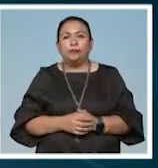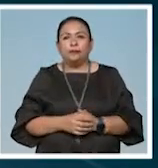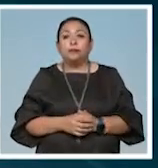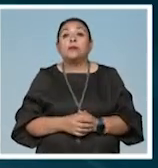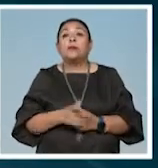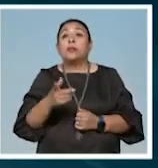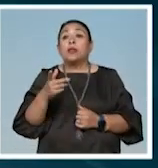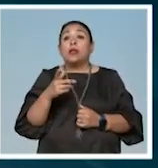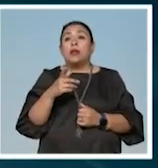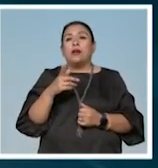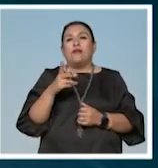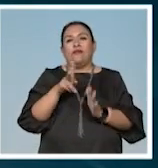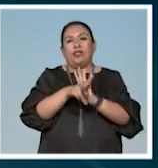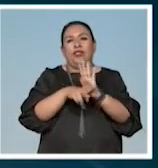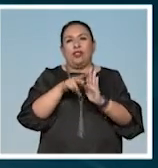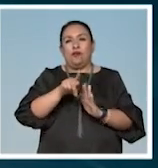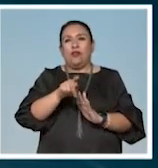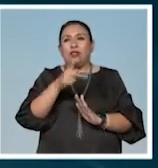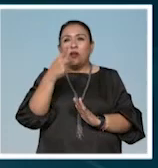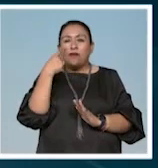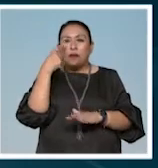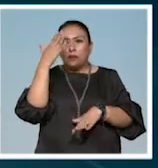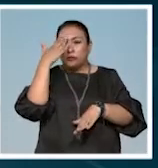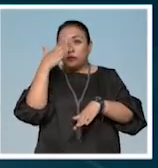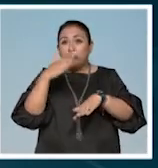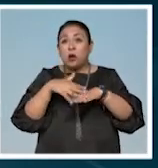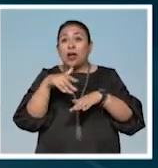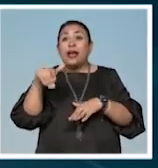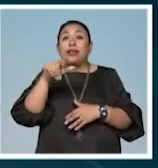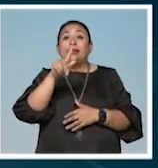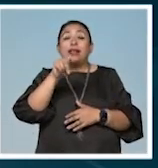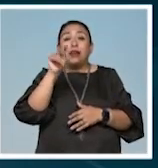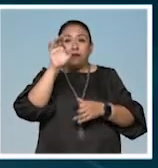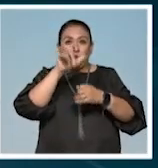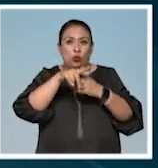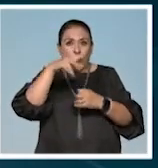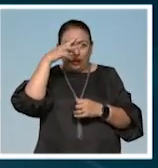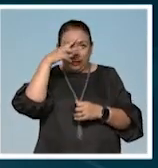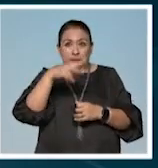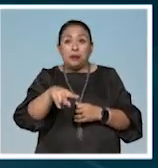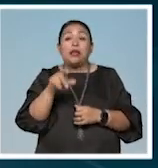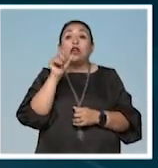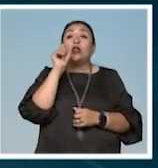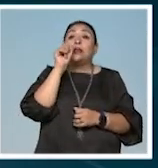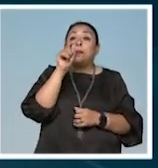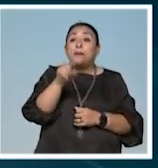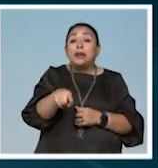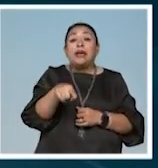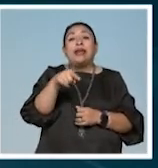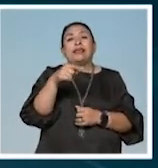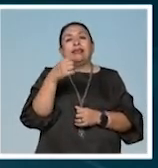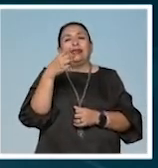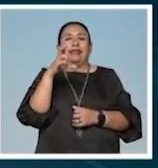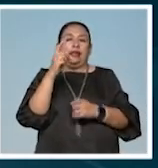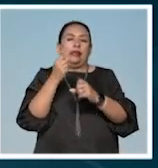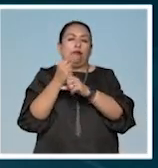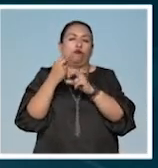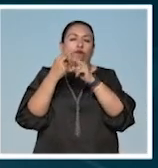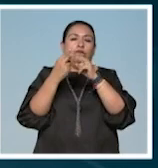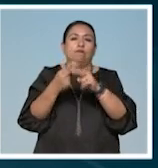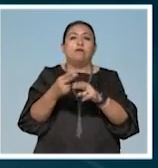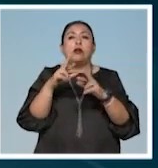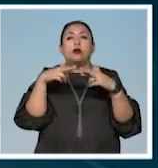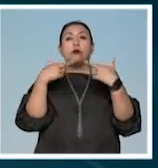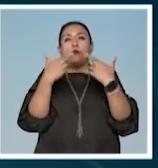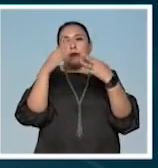La videoteca de Canal 22 guarda la memoria no solo de la Televisión Cultural de México, sino que a lo largo de estas tres décadas ha